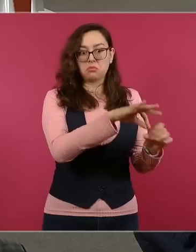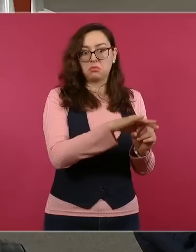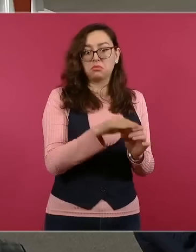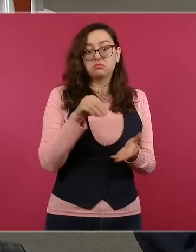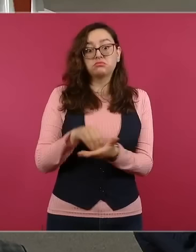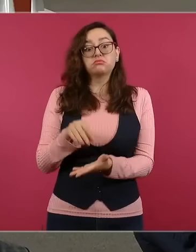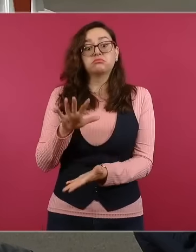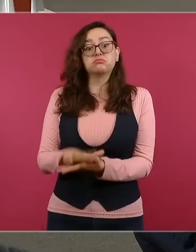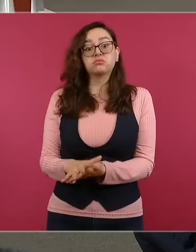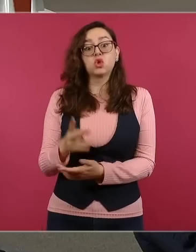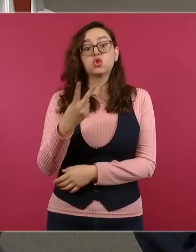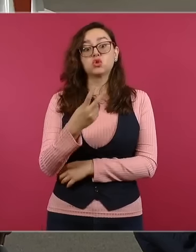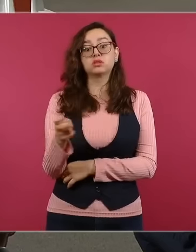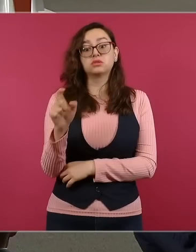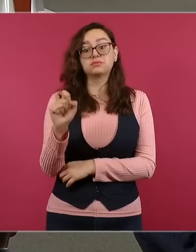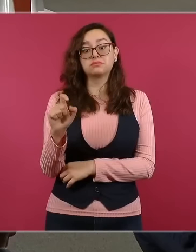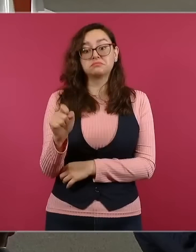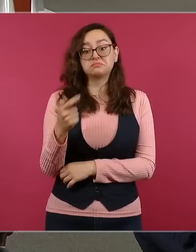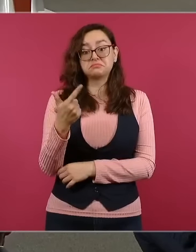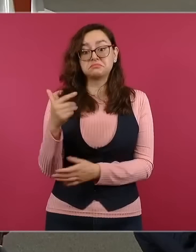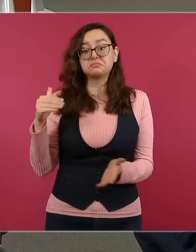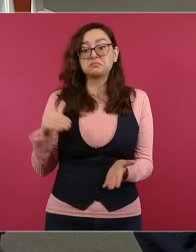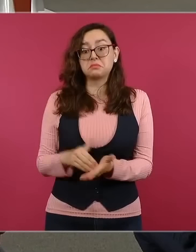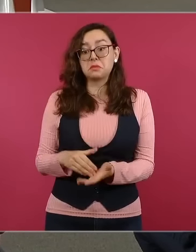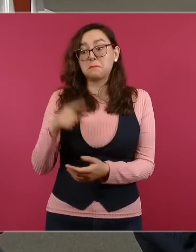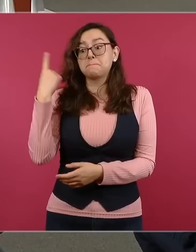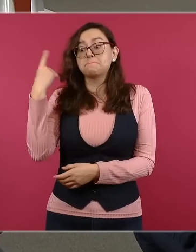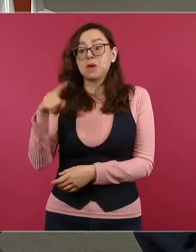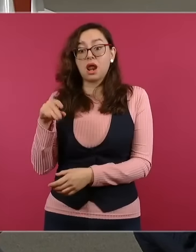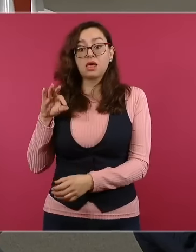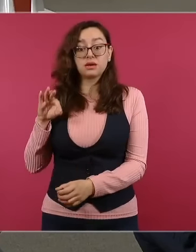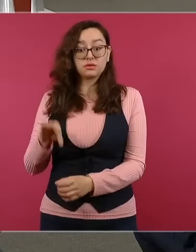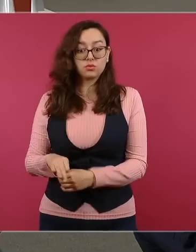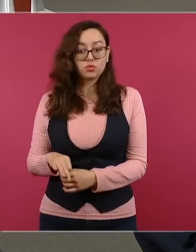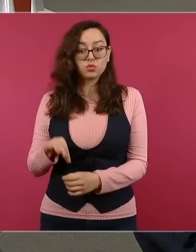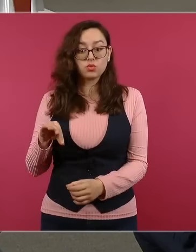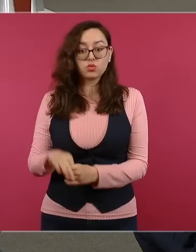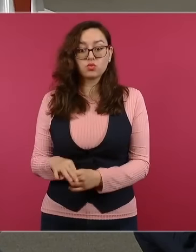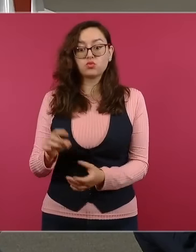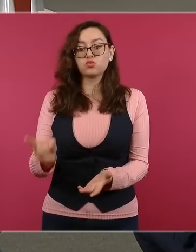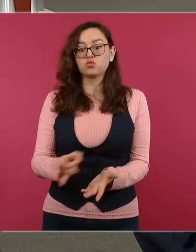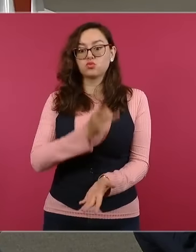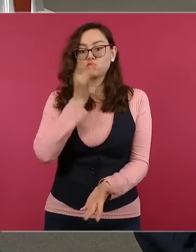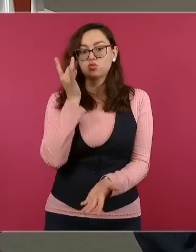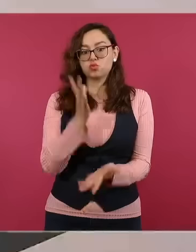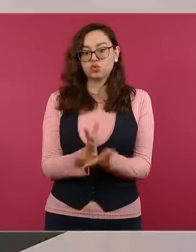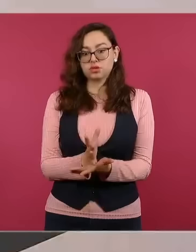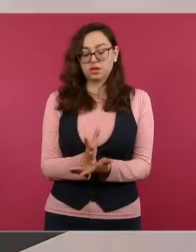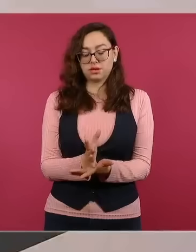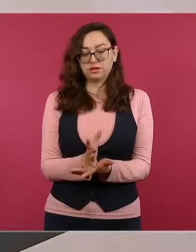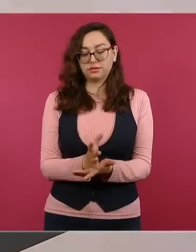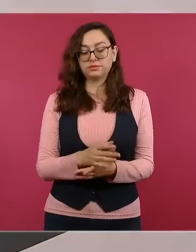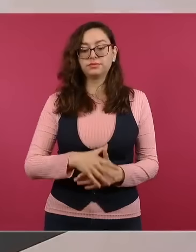solamente 227 mil 112 son los registrados en la lista nominal para votar.